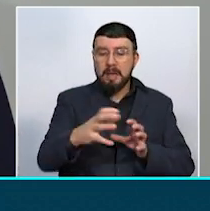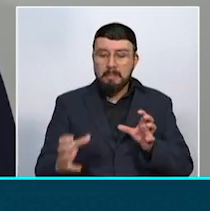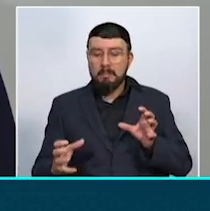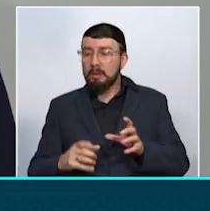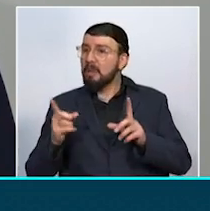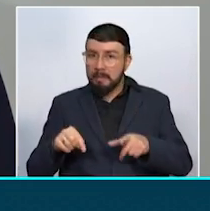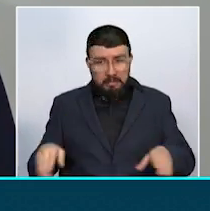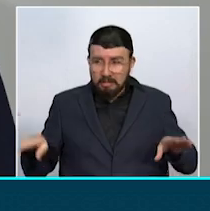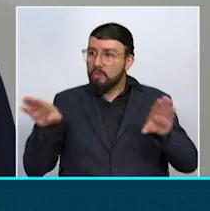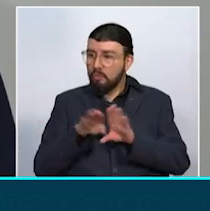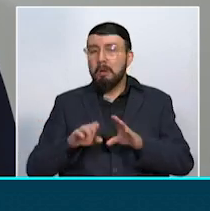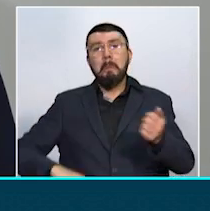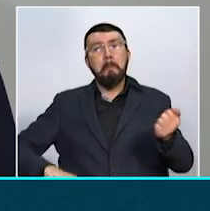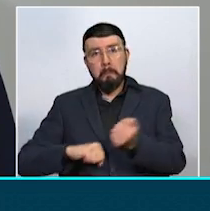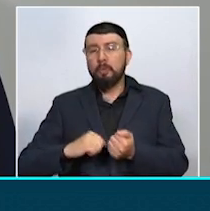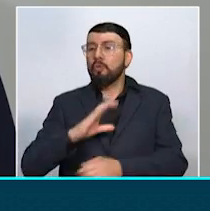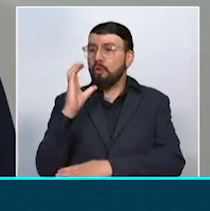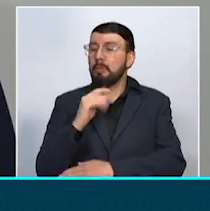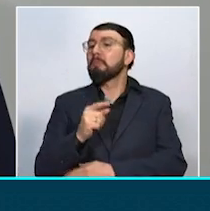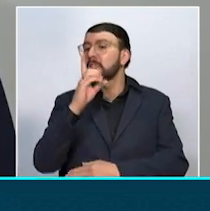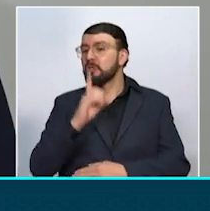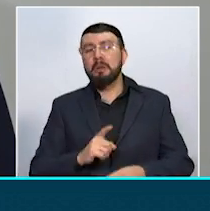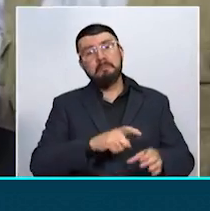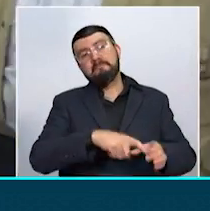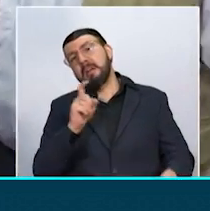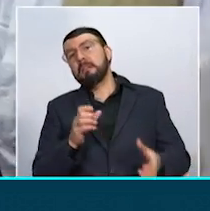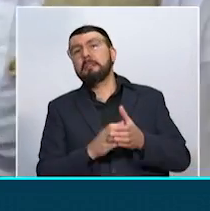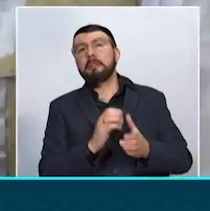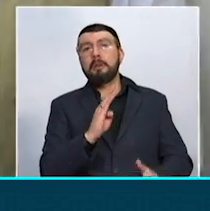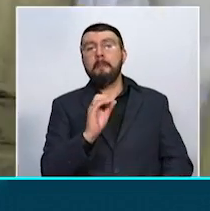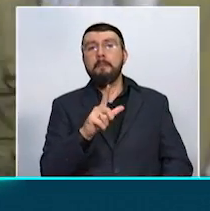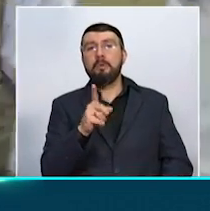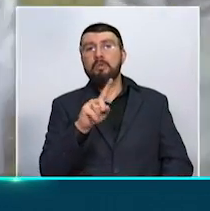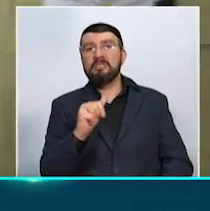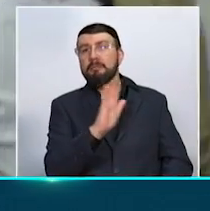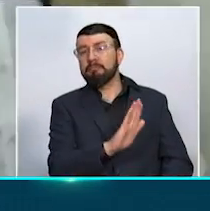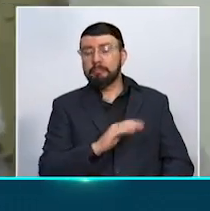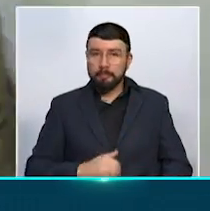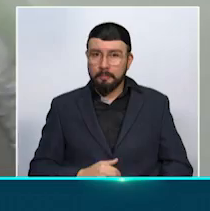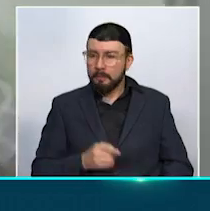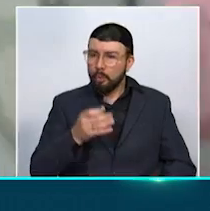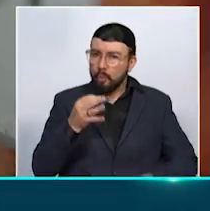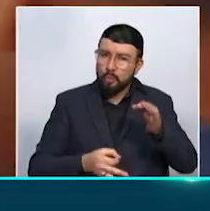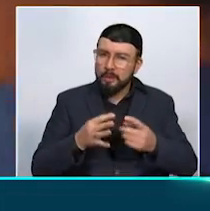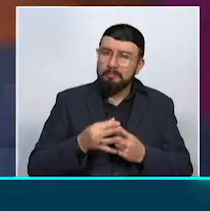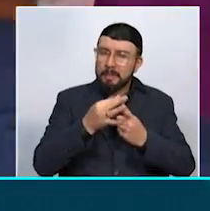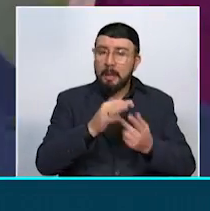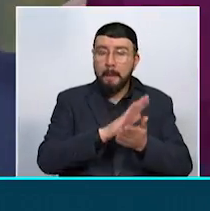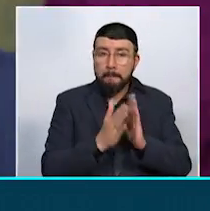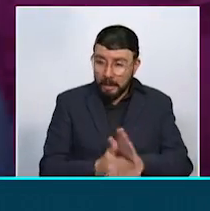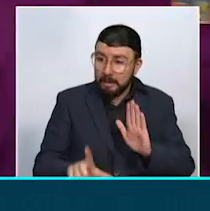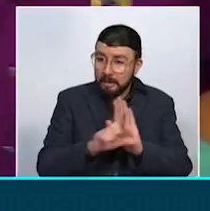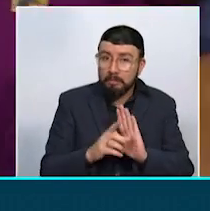que acompañen a Colombia en la decisión de retirarse de la bolsa. Acerca de la justicia especial para la paz y su ley, estatutaria